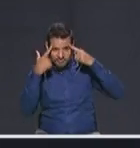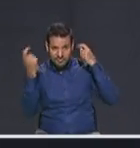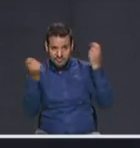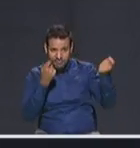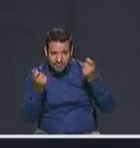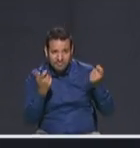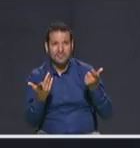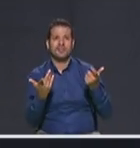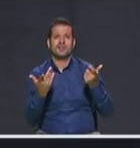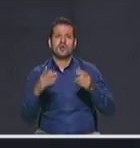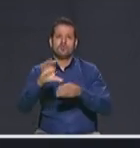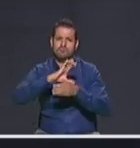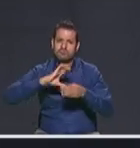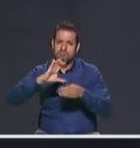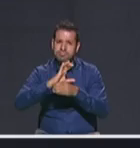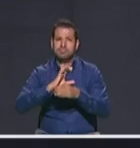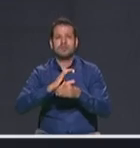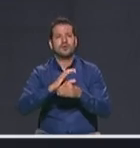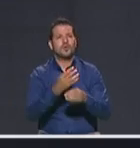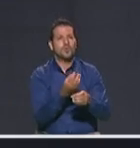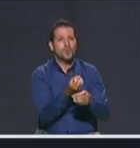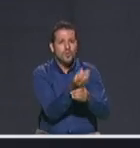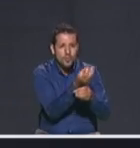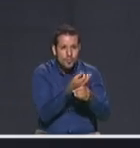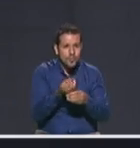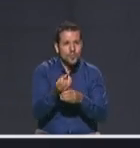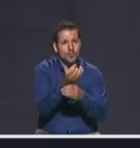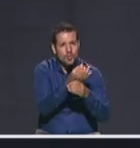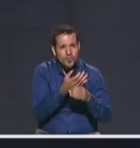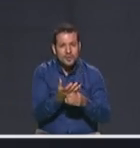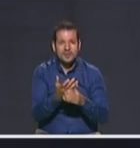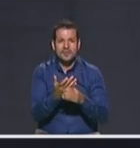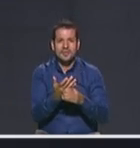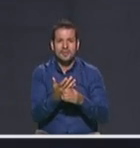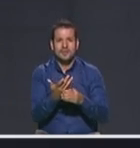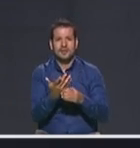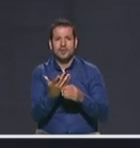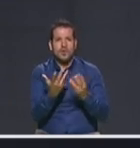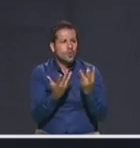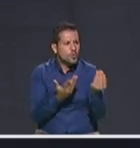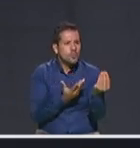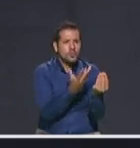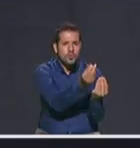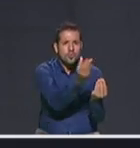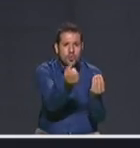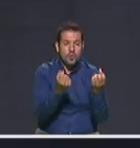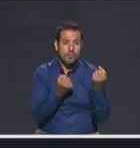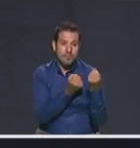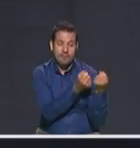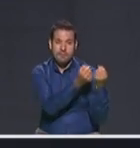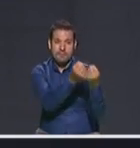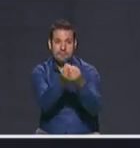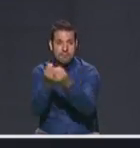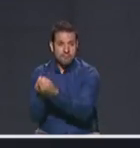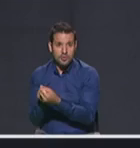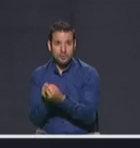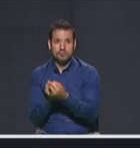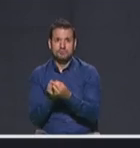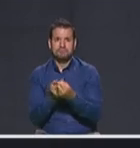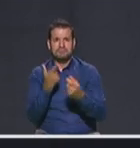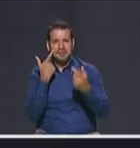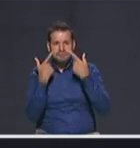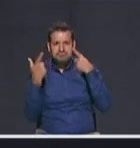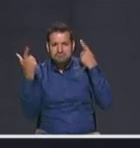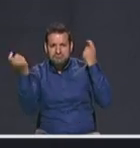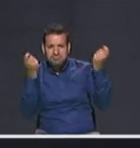frentes comunitarios, los botones de pánico, los grupos de apoyo, los grupos de cooperantes que han funcionado muy bien